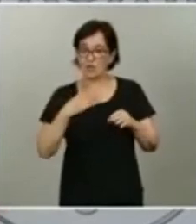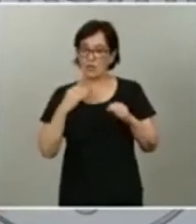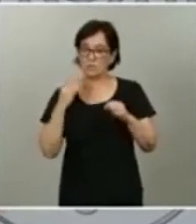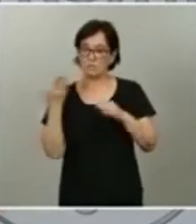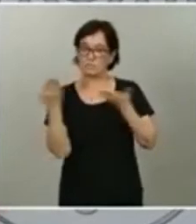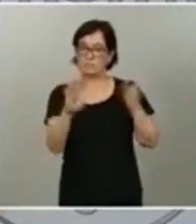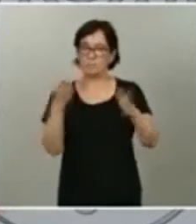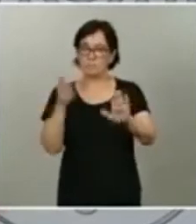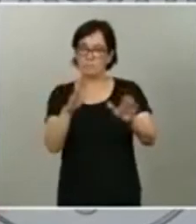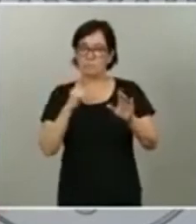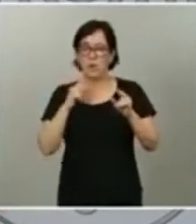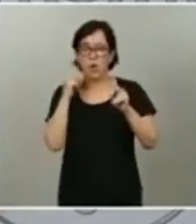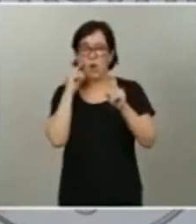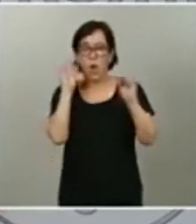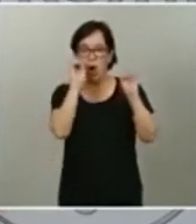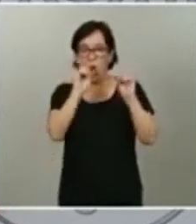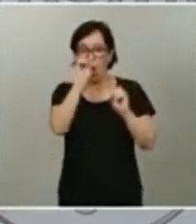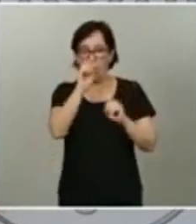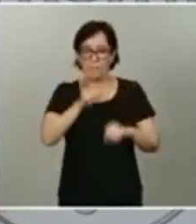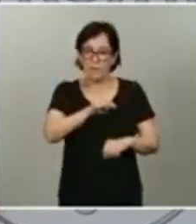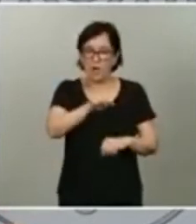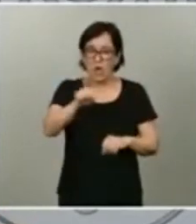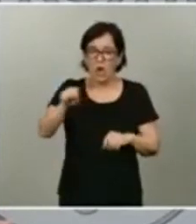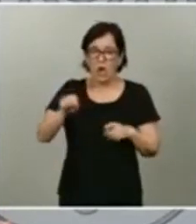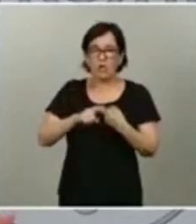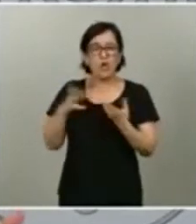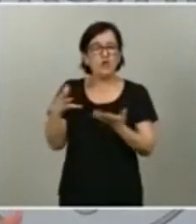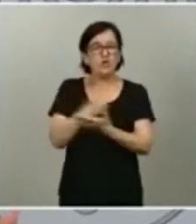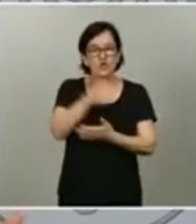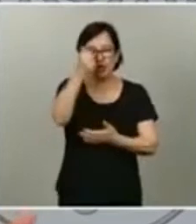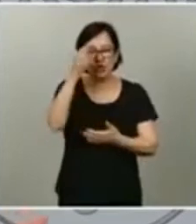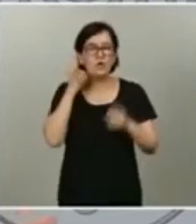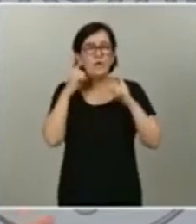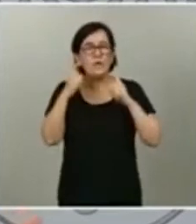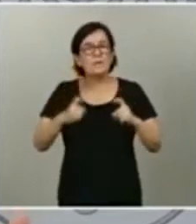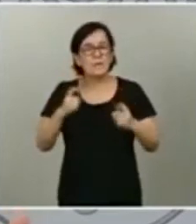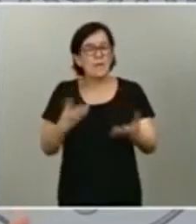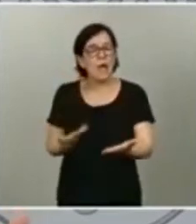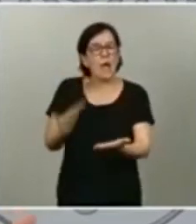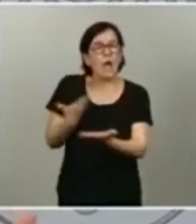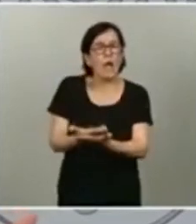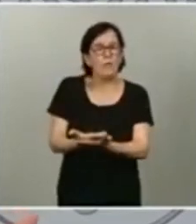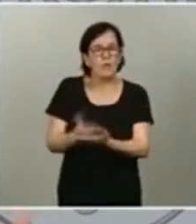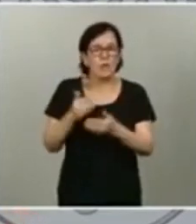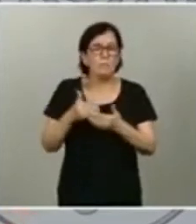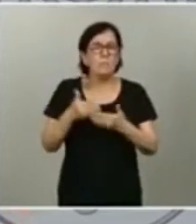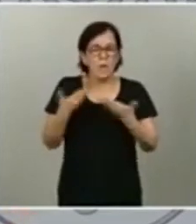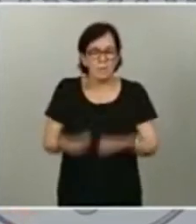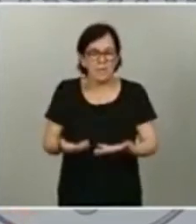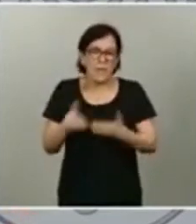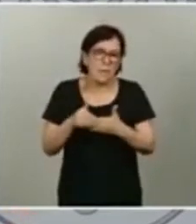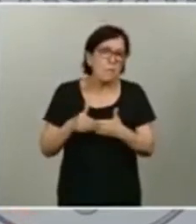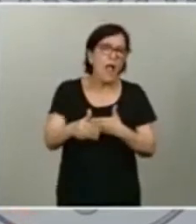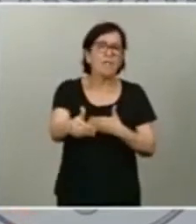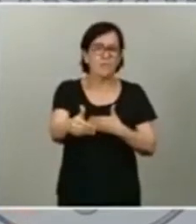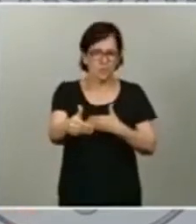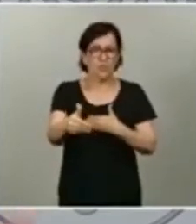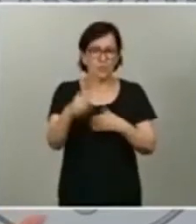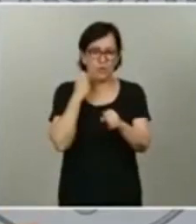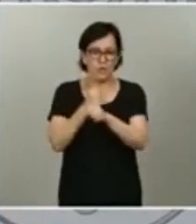desde su perspectiva, pero todos y todas intentando aportar para el presente y para el futuro de nuestro país.